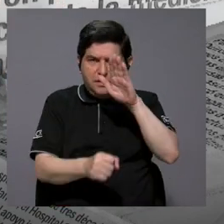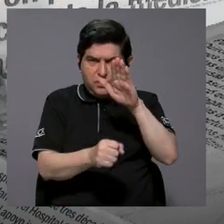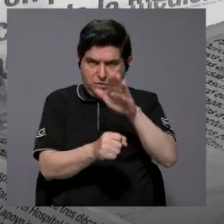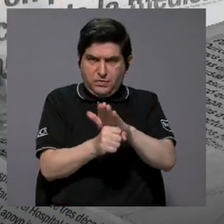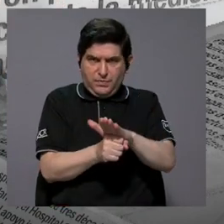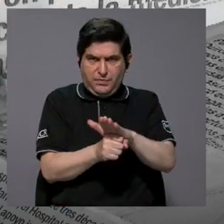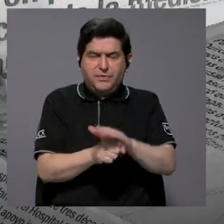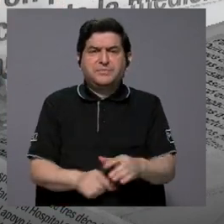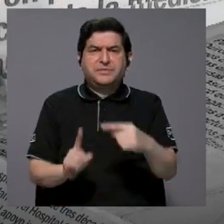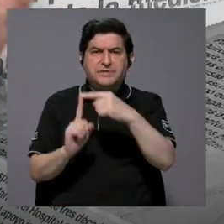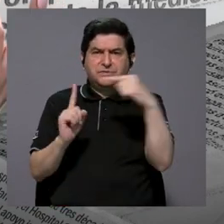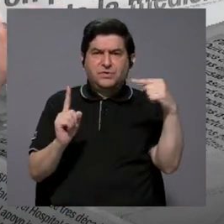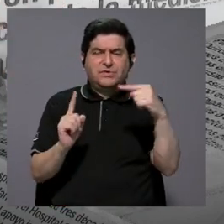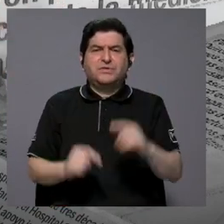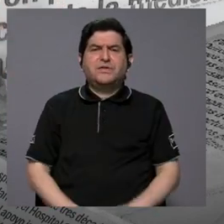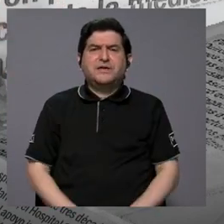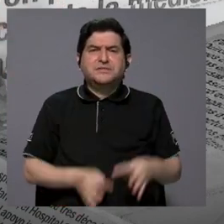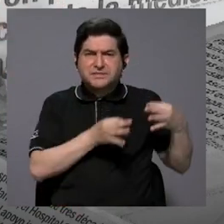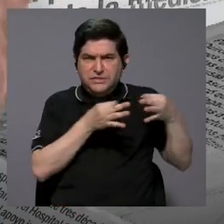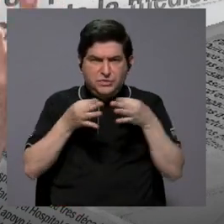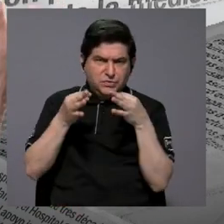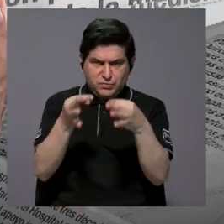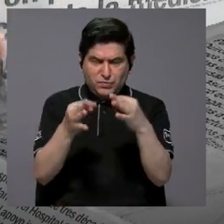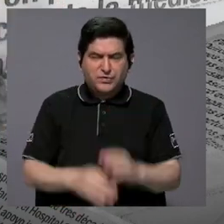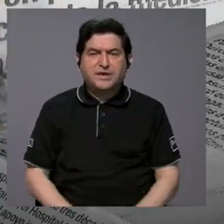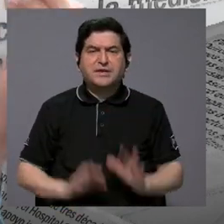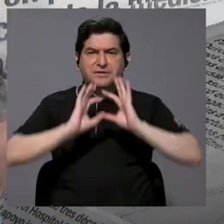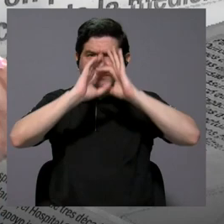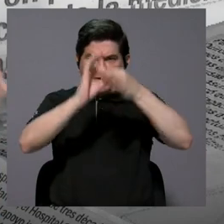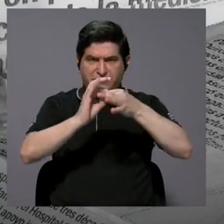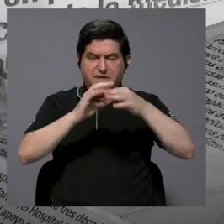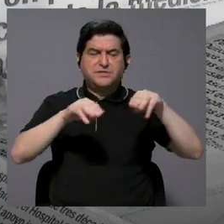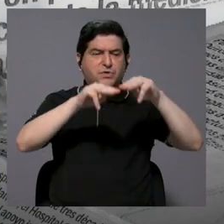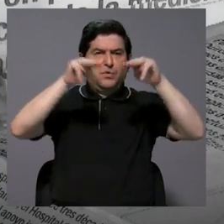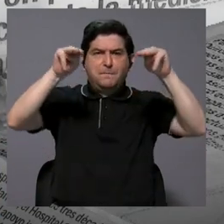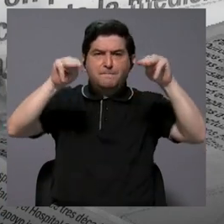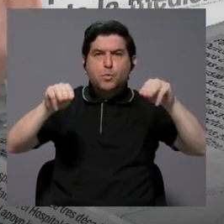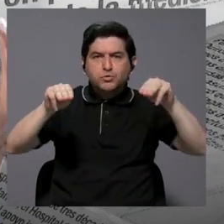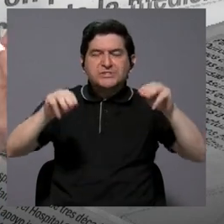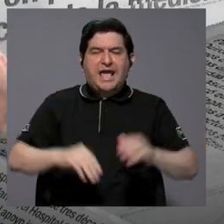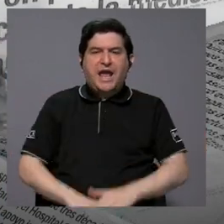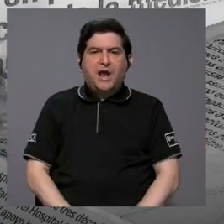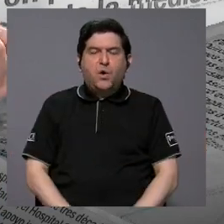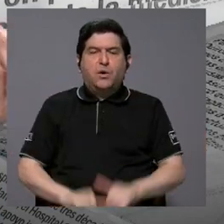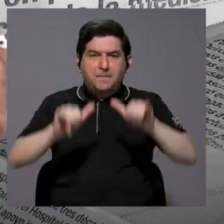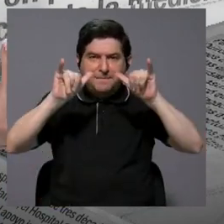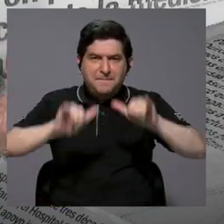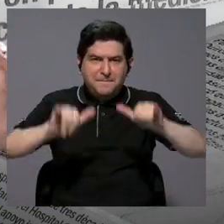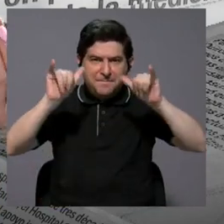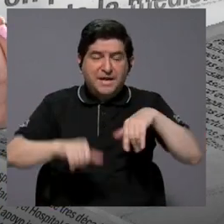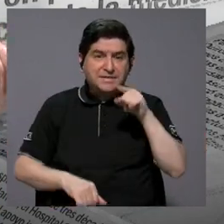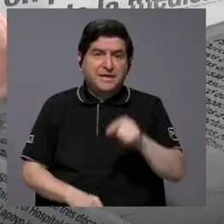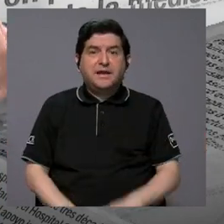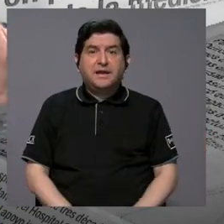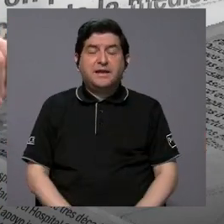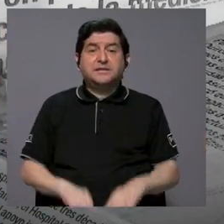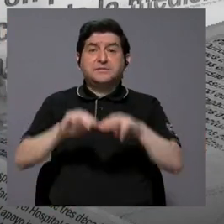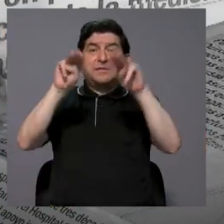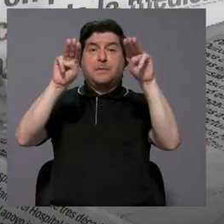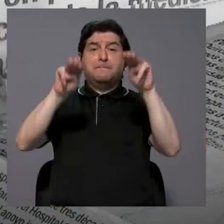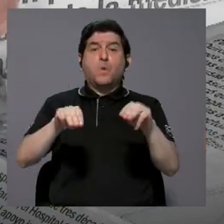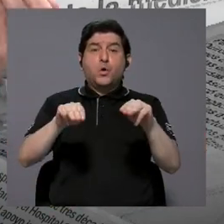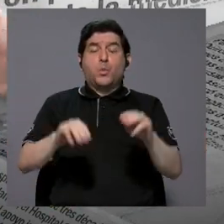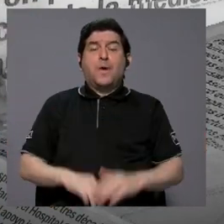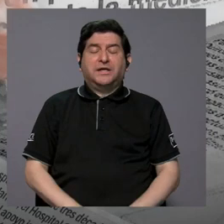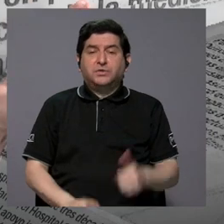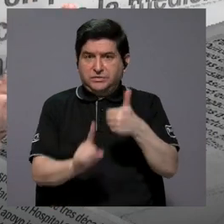la ciudad de Turrealba con respecto al museo, a la preservación de ese monumento,